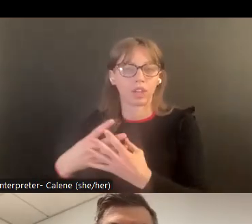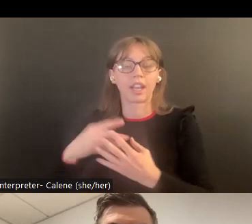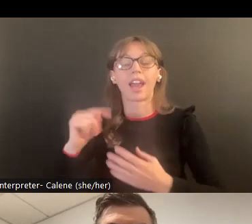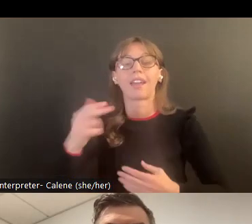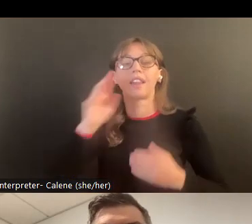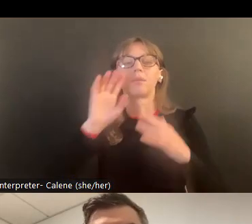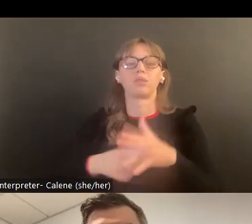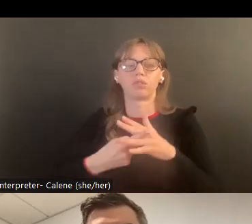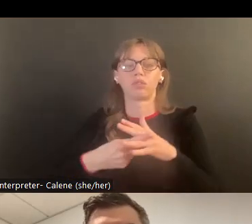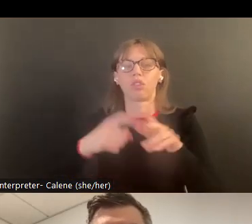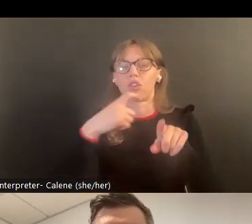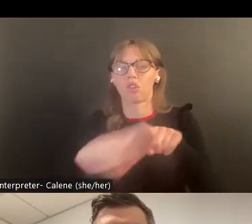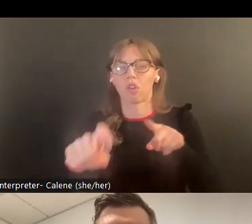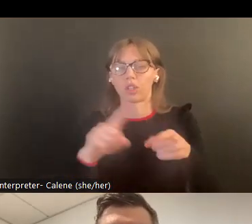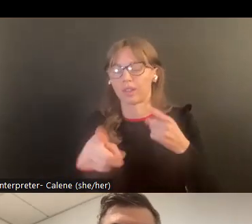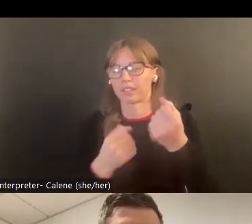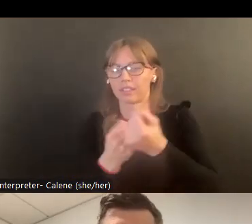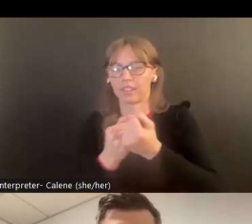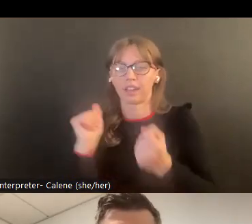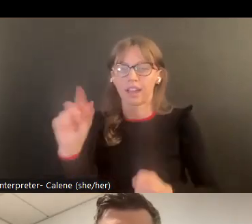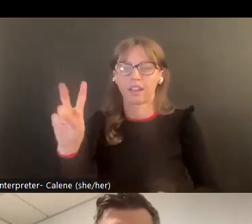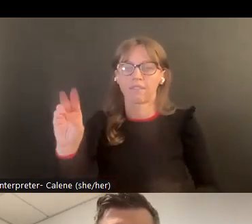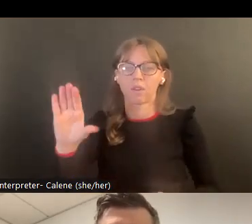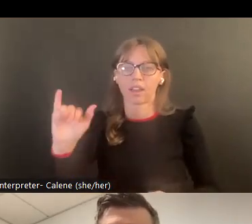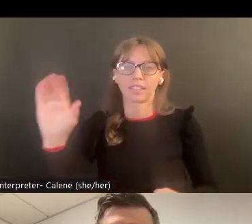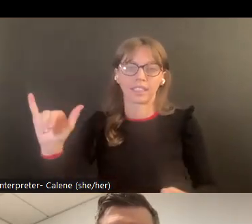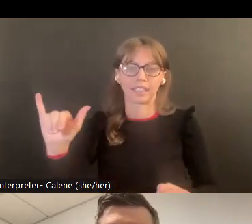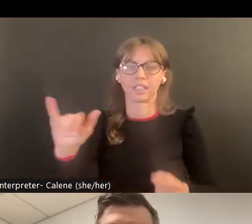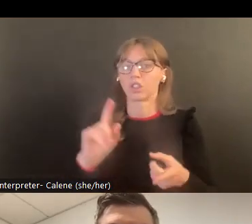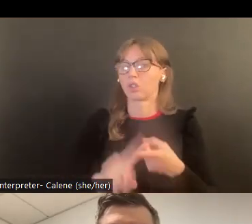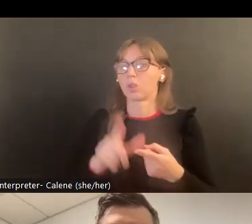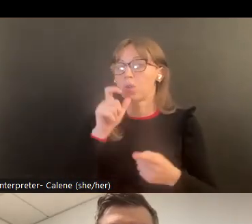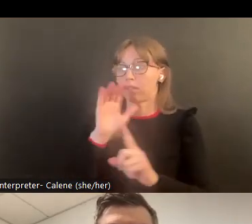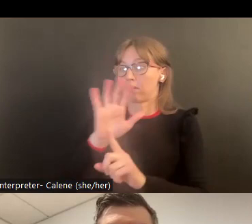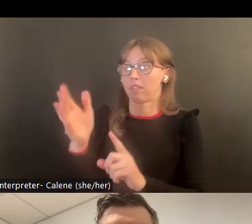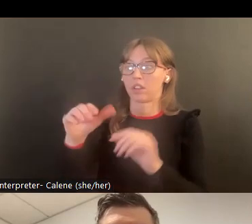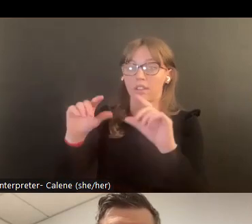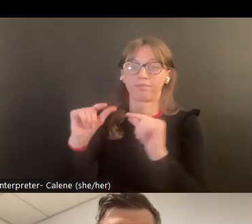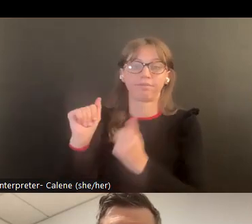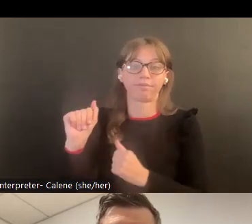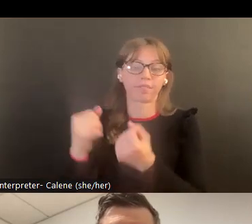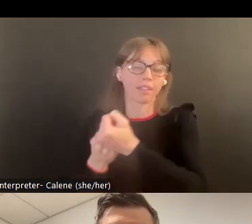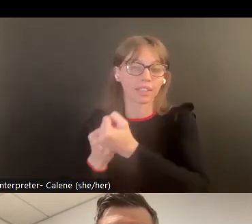doméstica, que ellos en sí entonces están iniciando una llamada hacia la abogación.